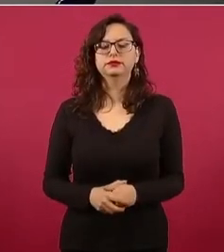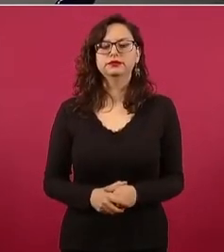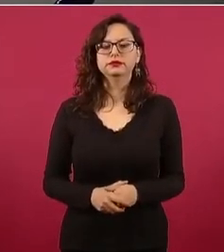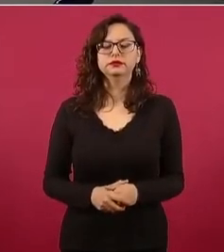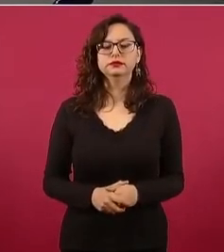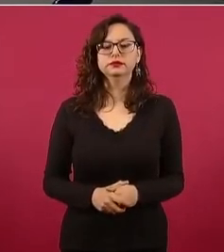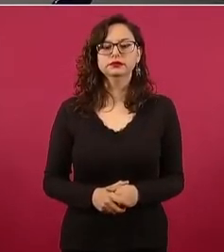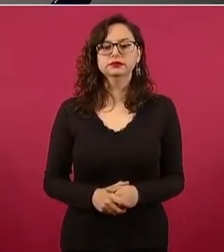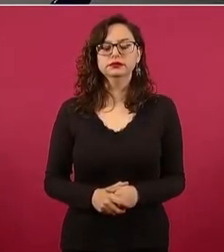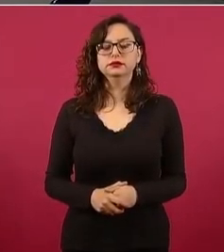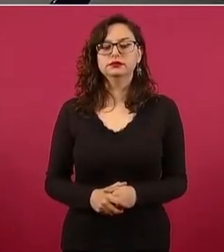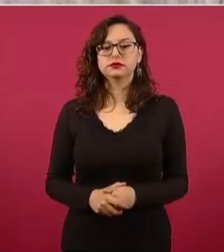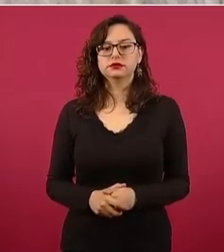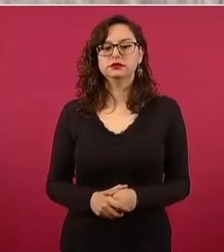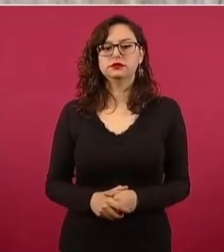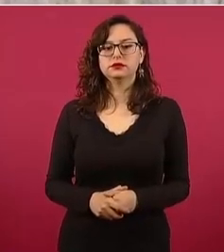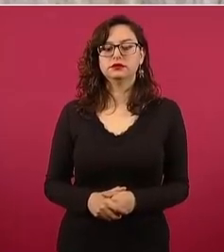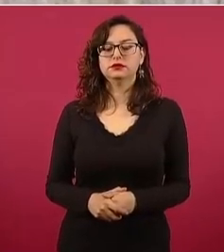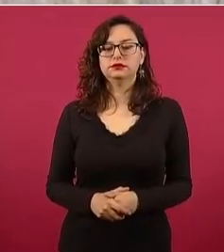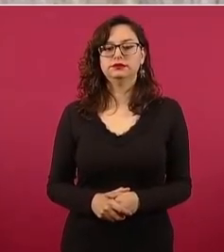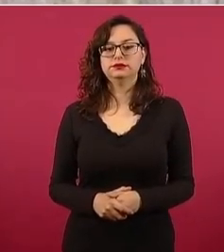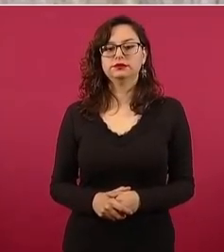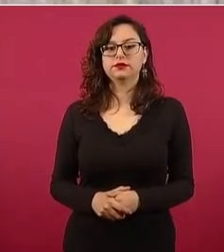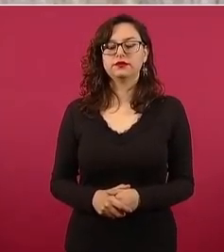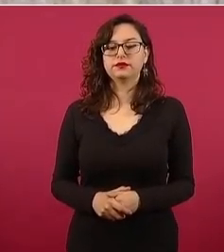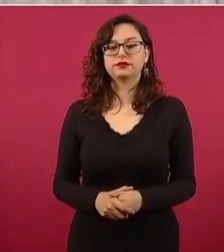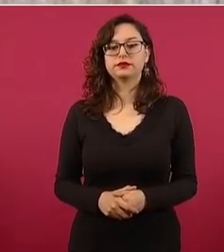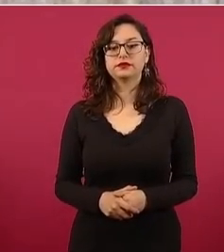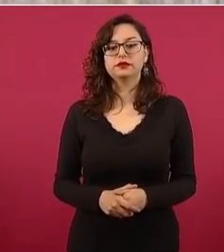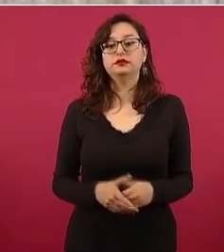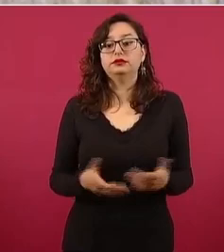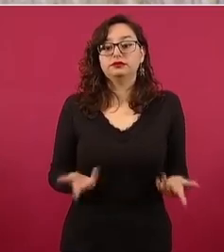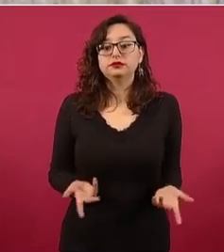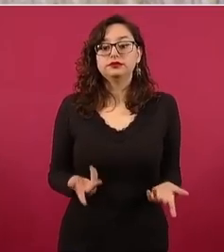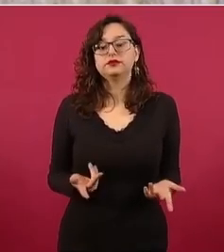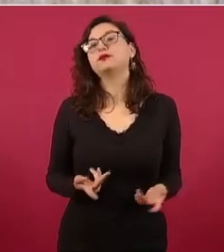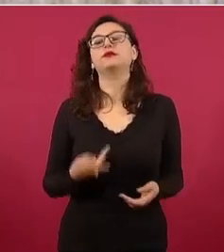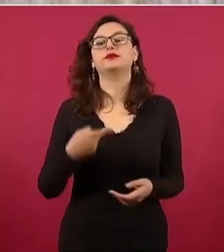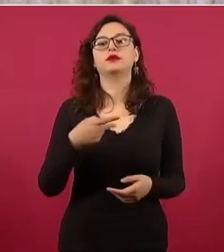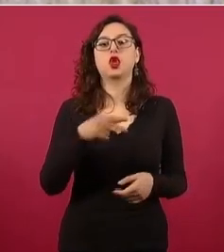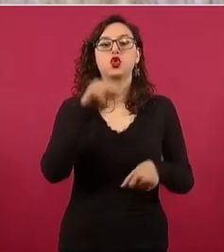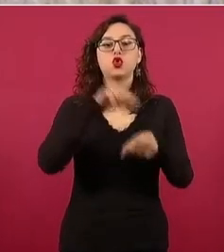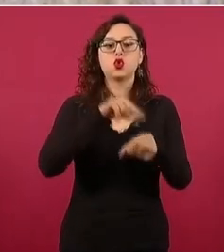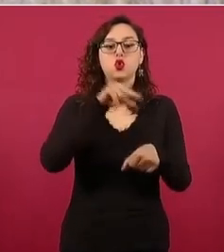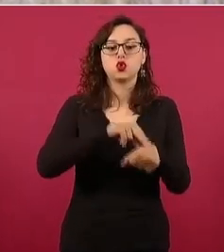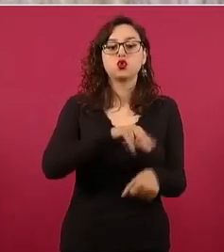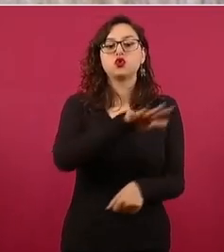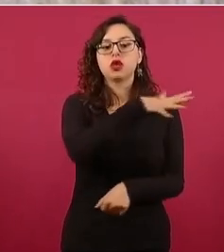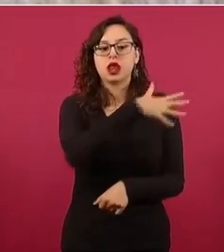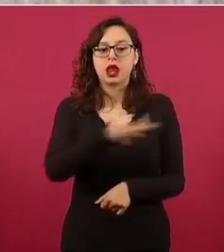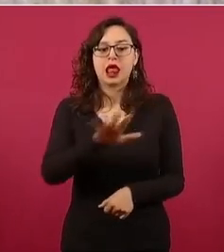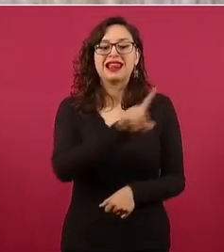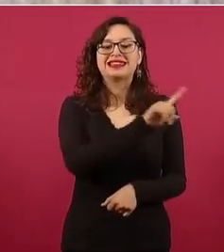ahí en Nayarit, en caso de especialistas estamos en el 79 por ciento,